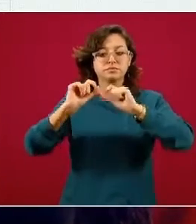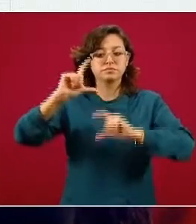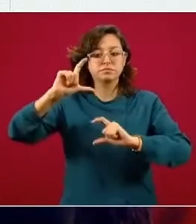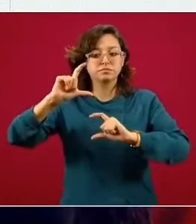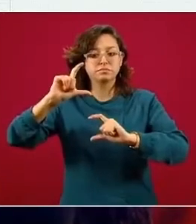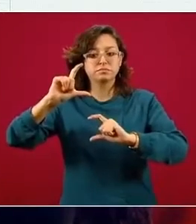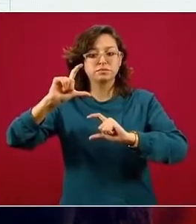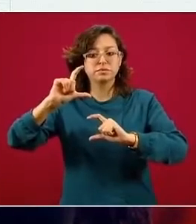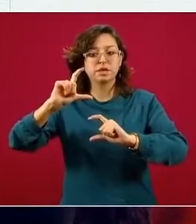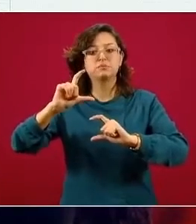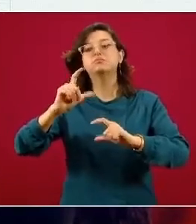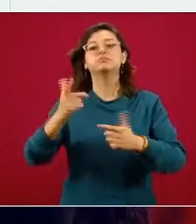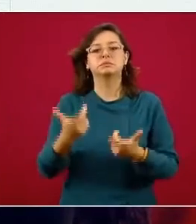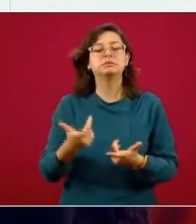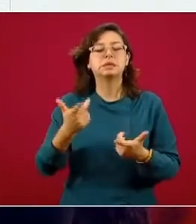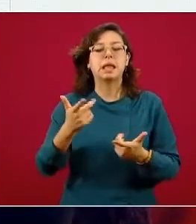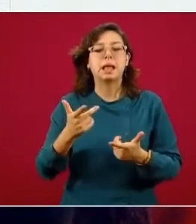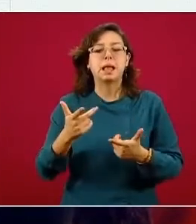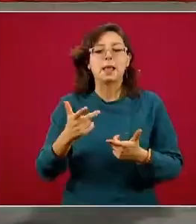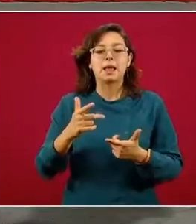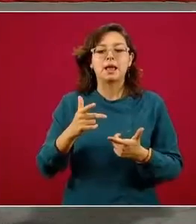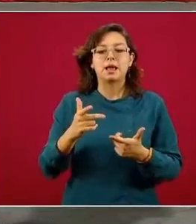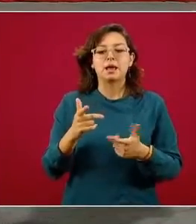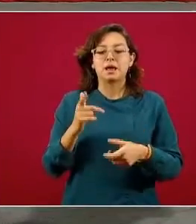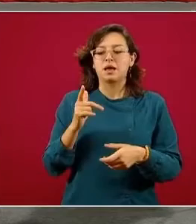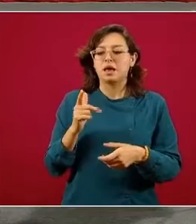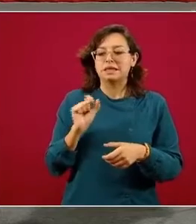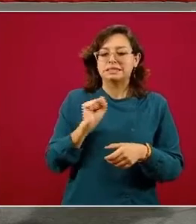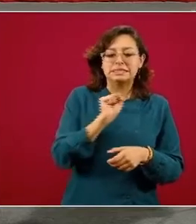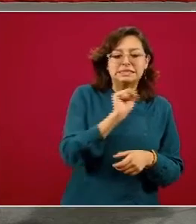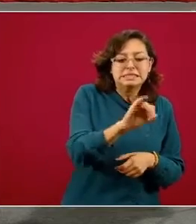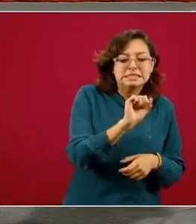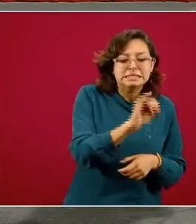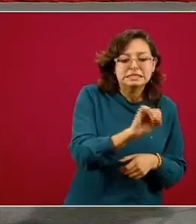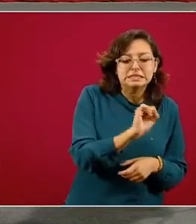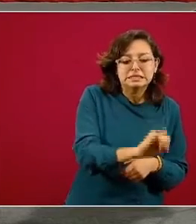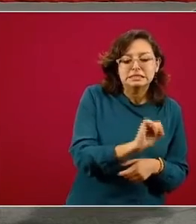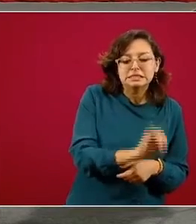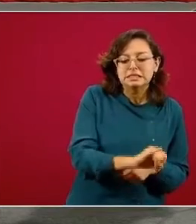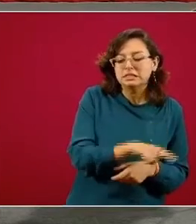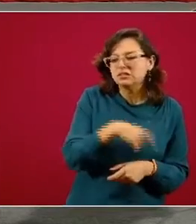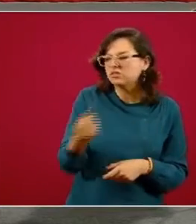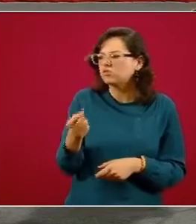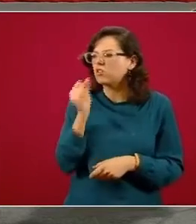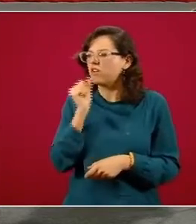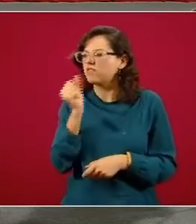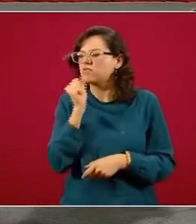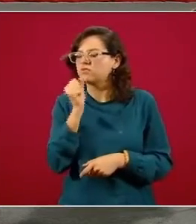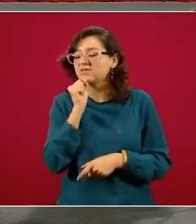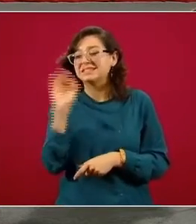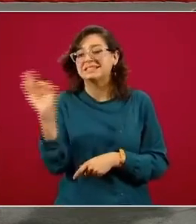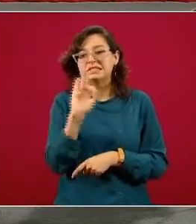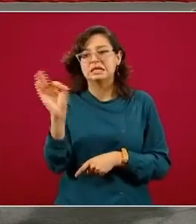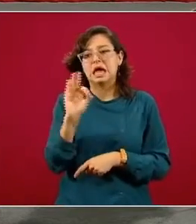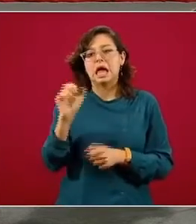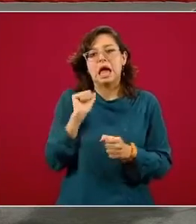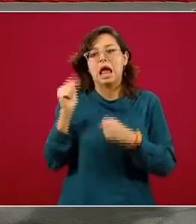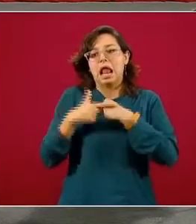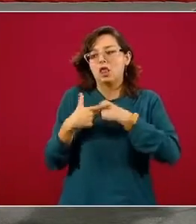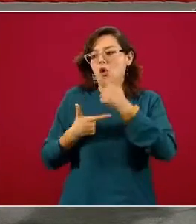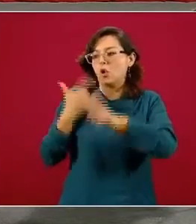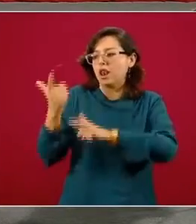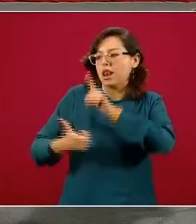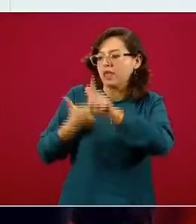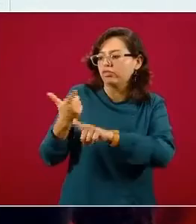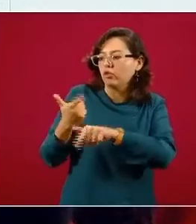va más rápido, por supuesto, que los confirmados. Podría ser un reto en el procesamiento de muestras que esté ocurriendo, que